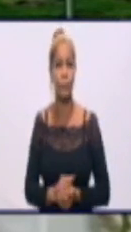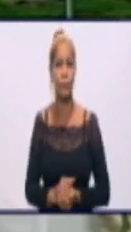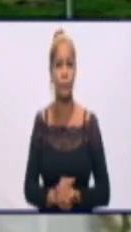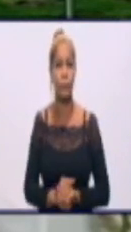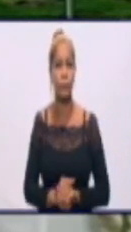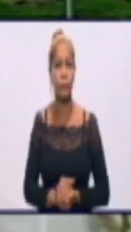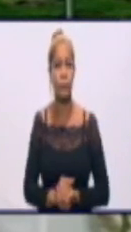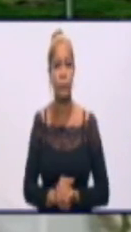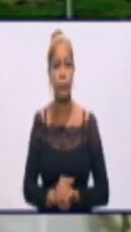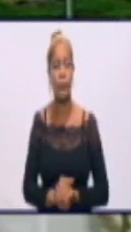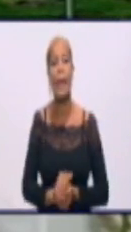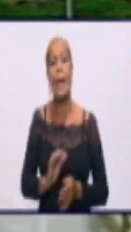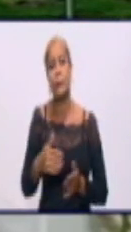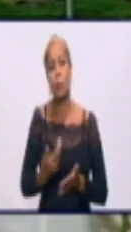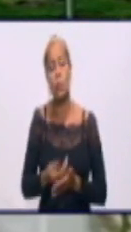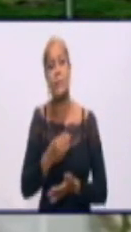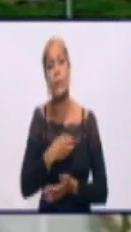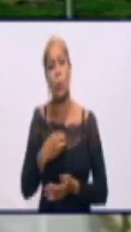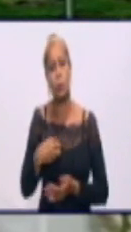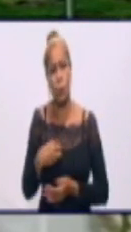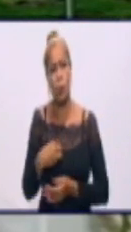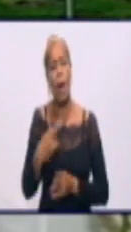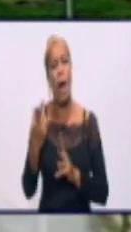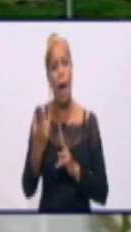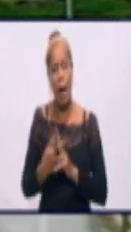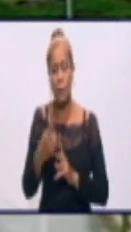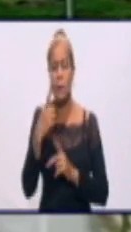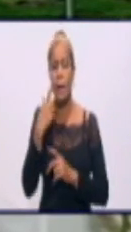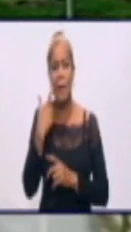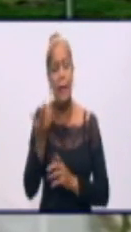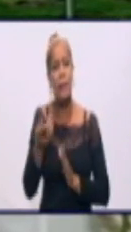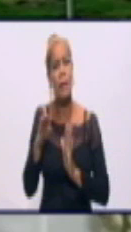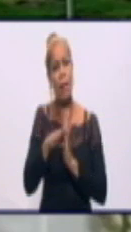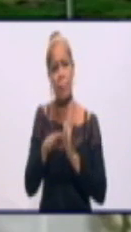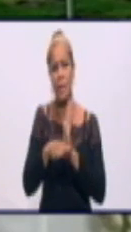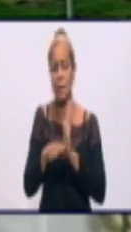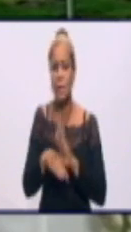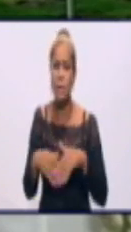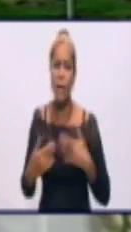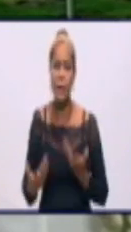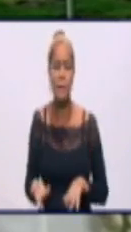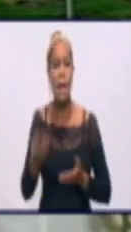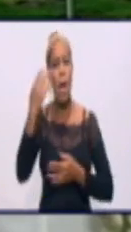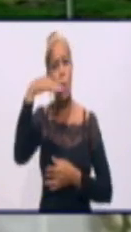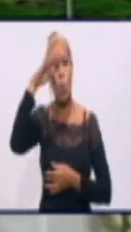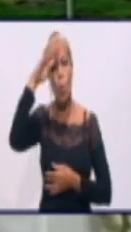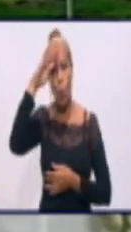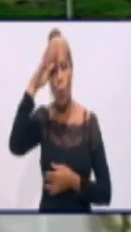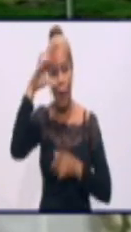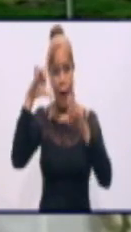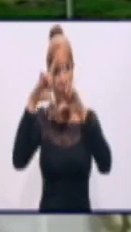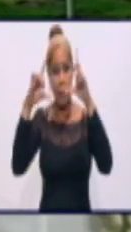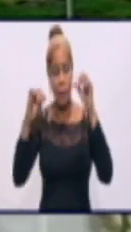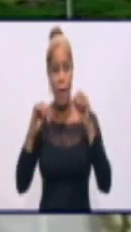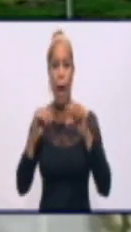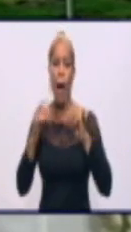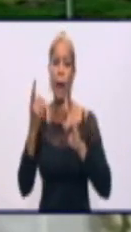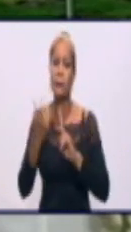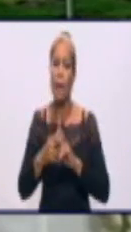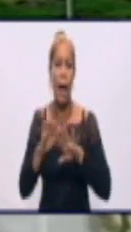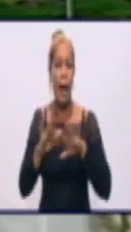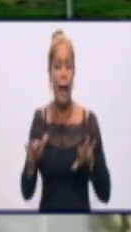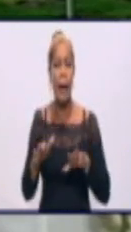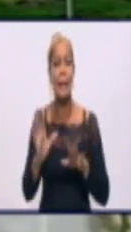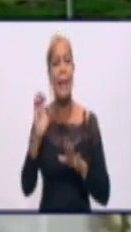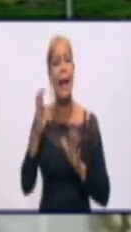de Granma. Doctora, hay que extremar las medidas. El país ha decretado la